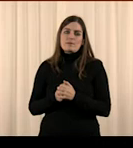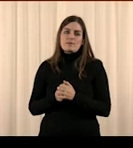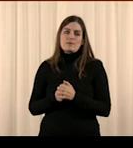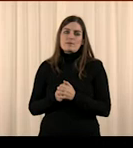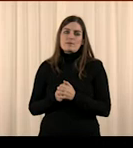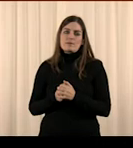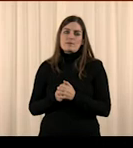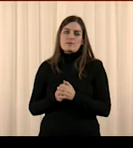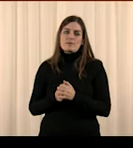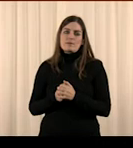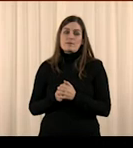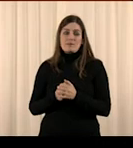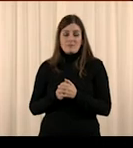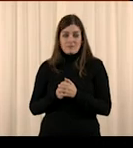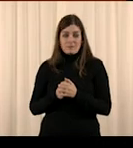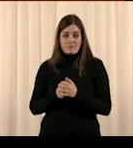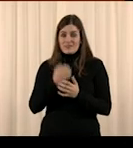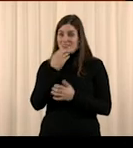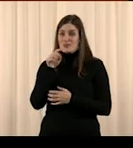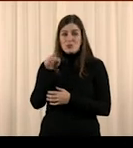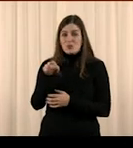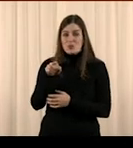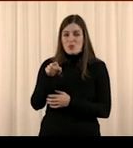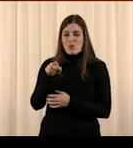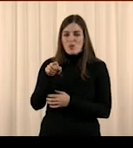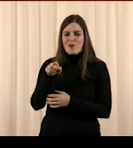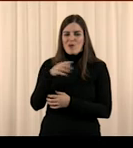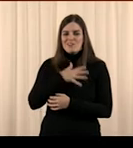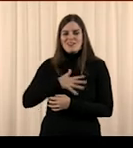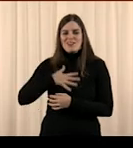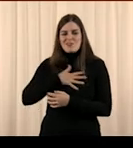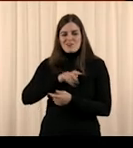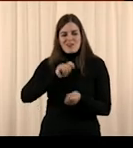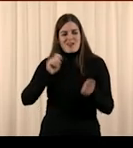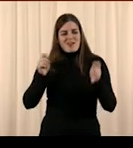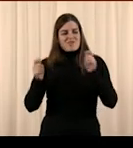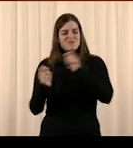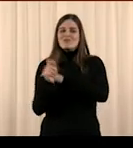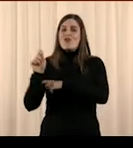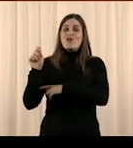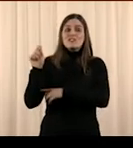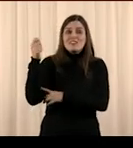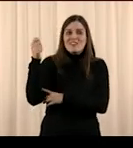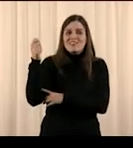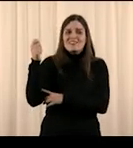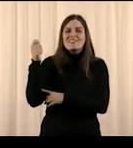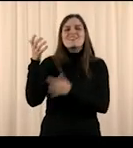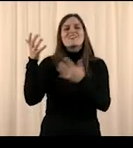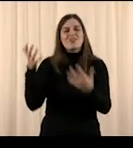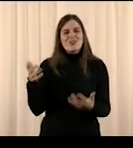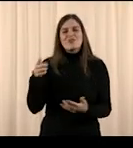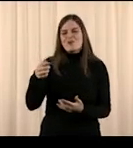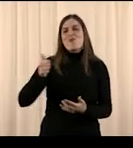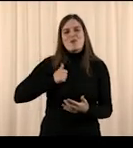transformamos en eso, entonces sabemos cómo aprovechar la